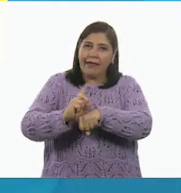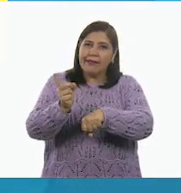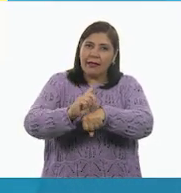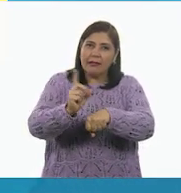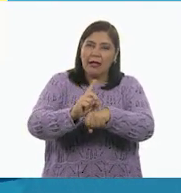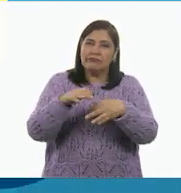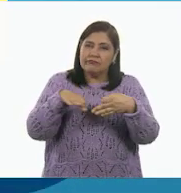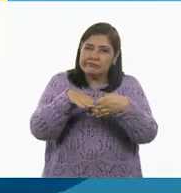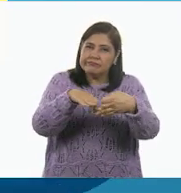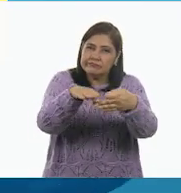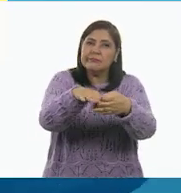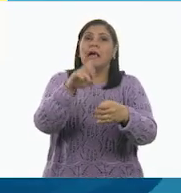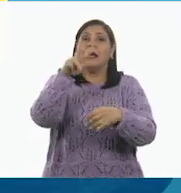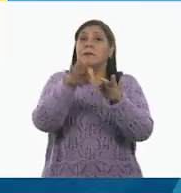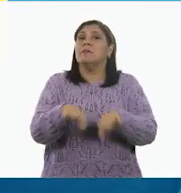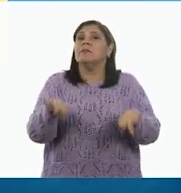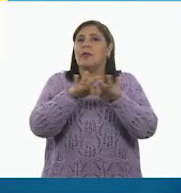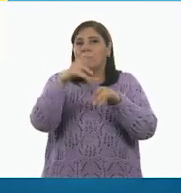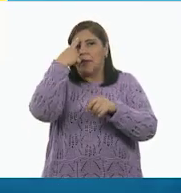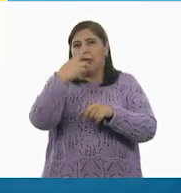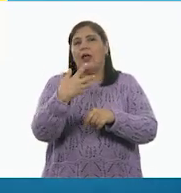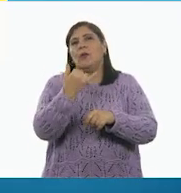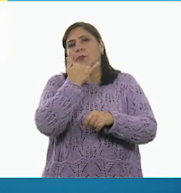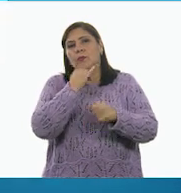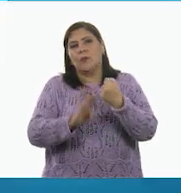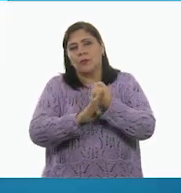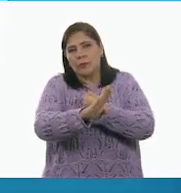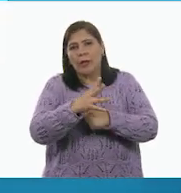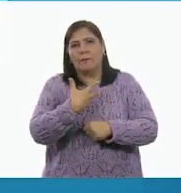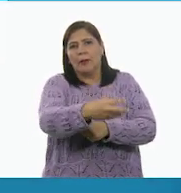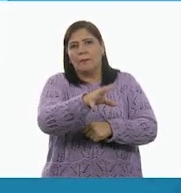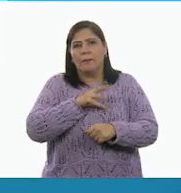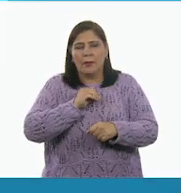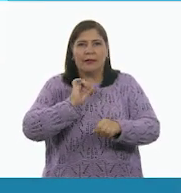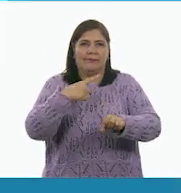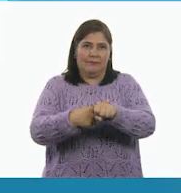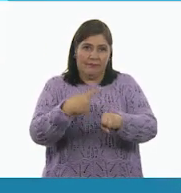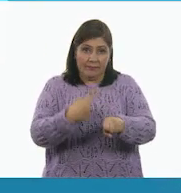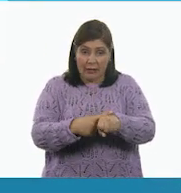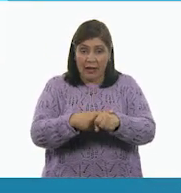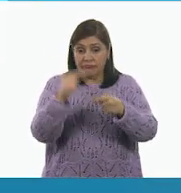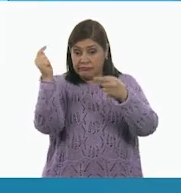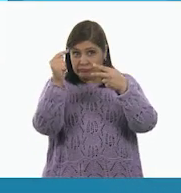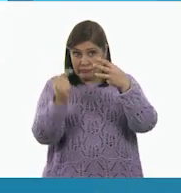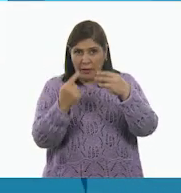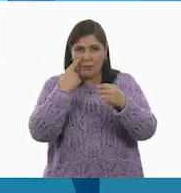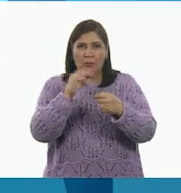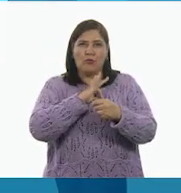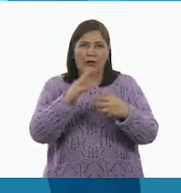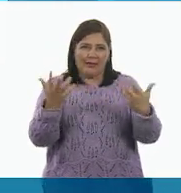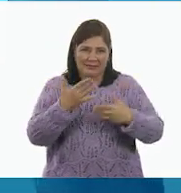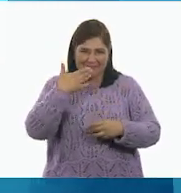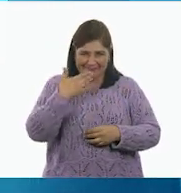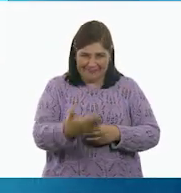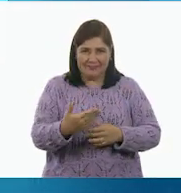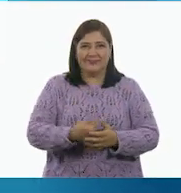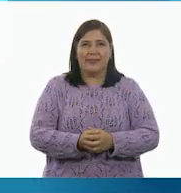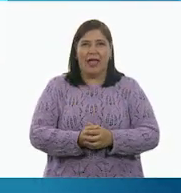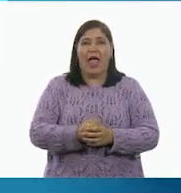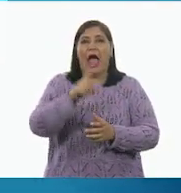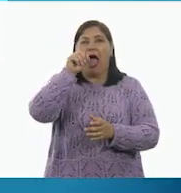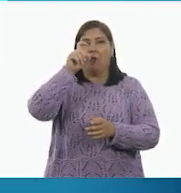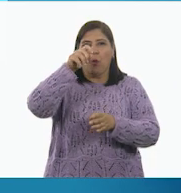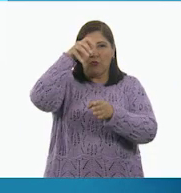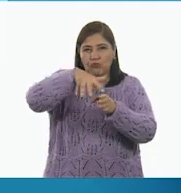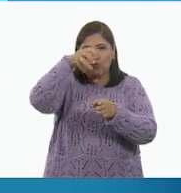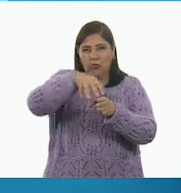día es importante para prevenir cualquier enfermedad. Sigue estos pasos para hacerlo correctamente. Moja